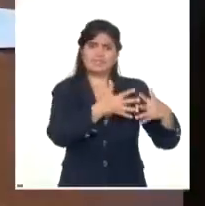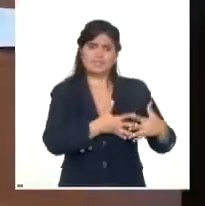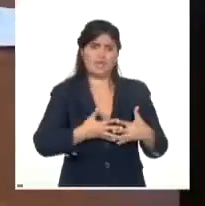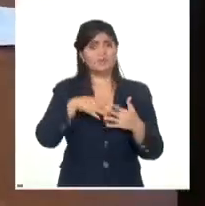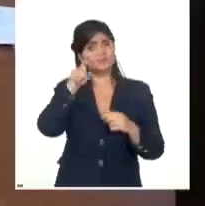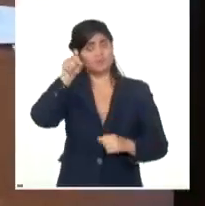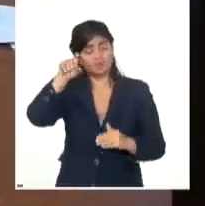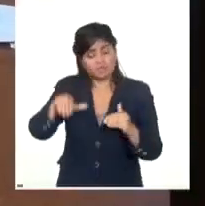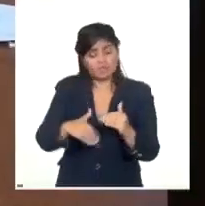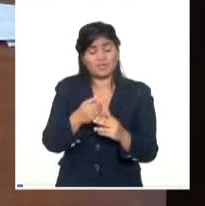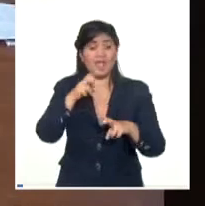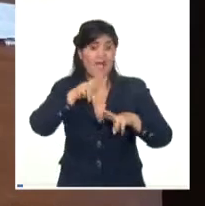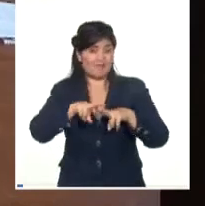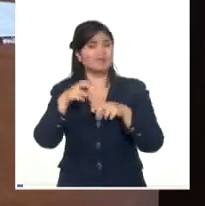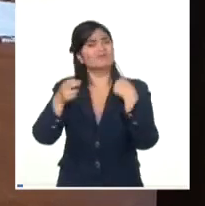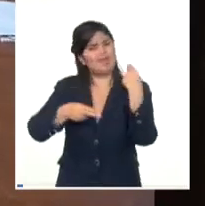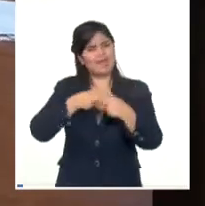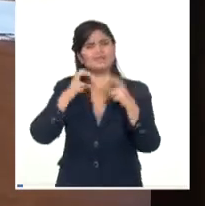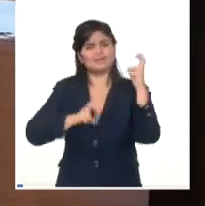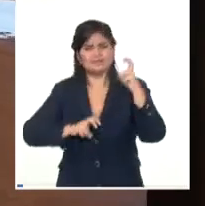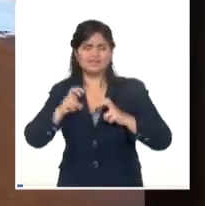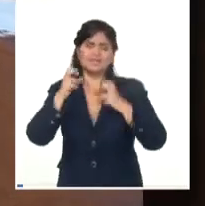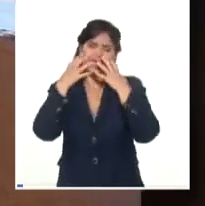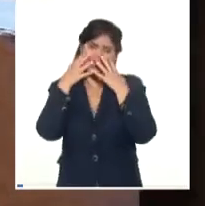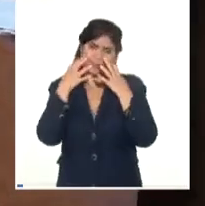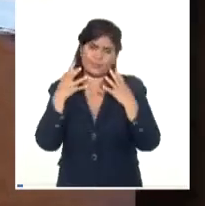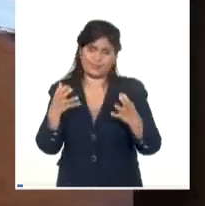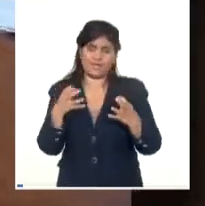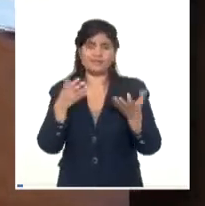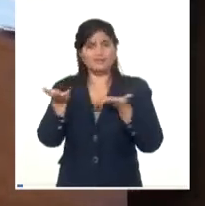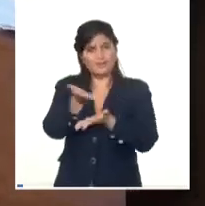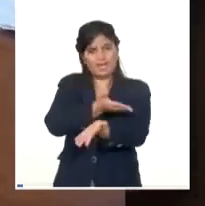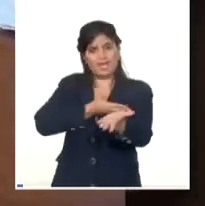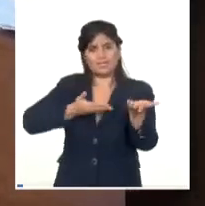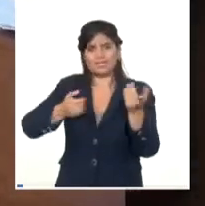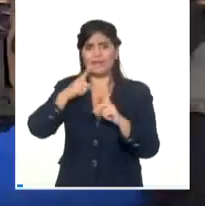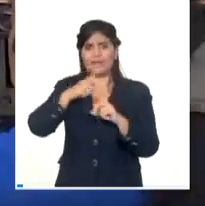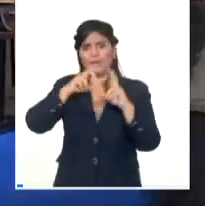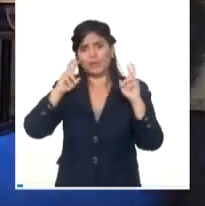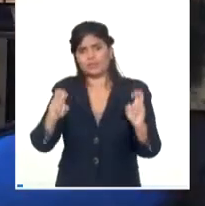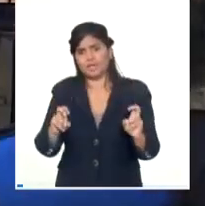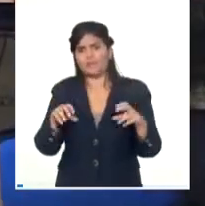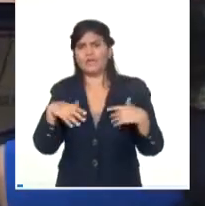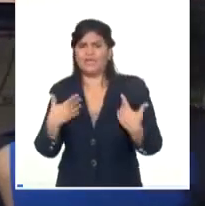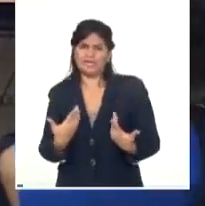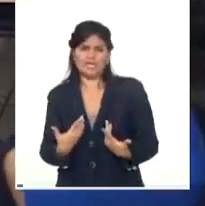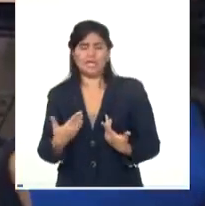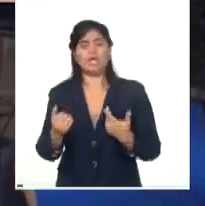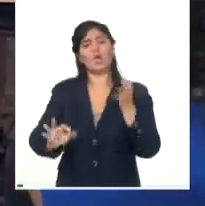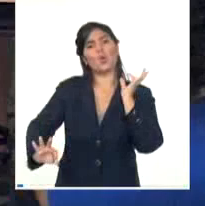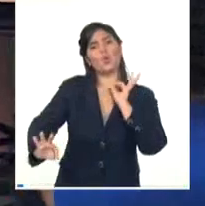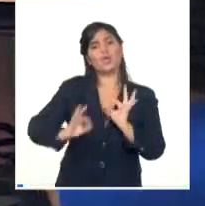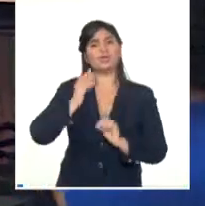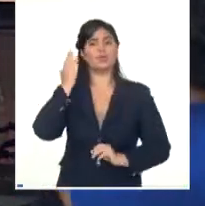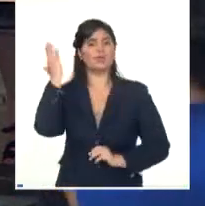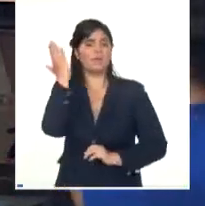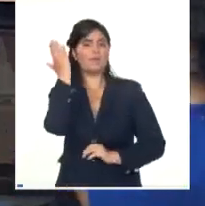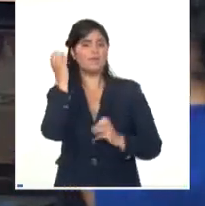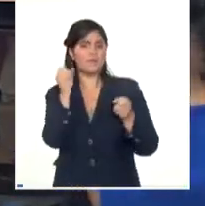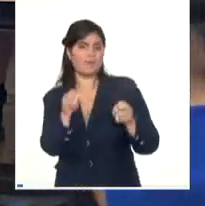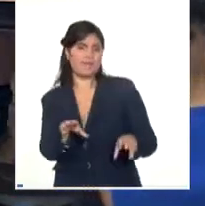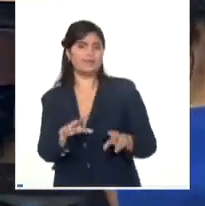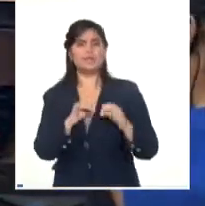los últimos días en La Habana un taller de alto nivel en que se abordaron temas como la conservación ambiental, estudios